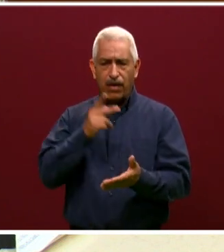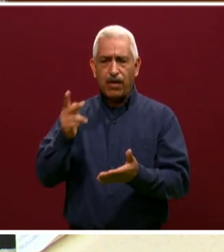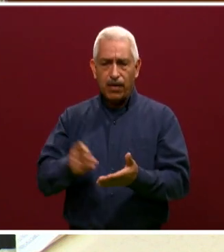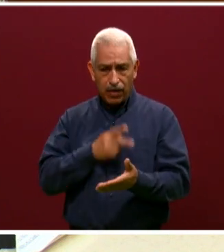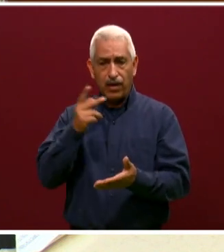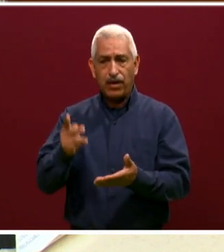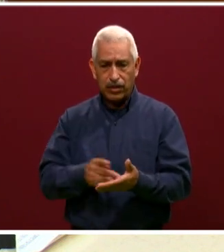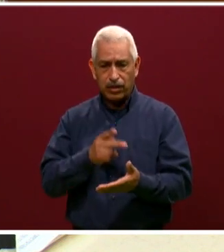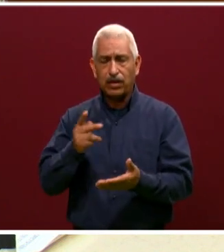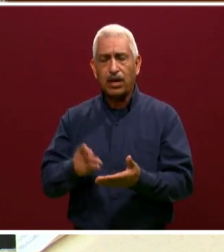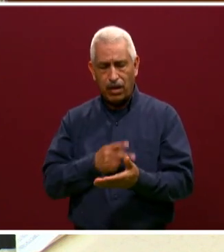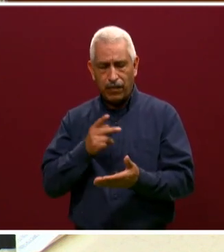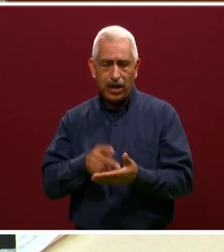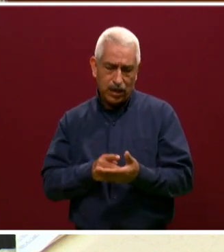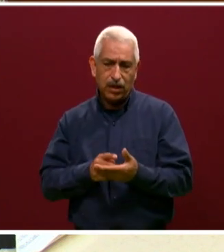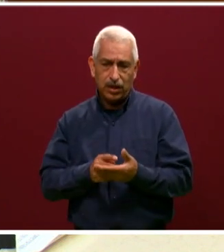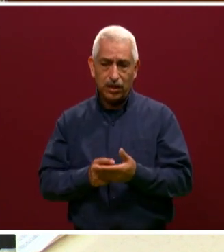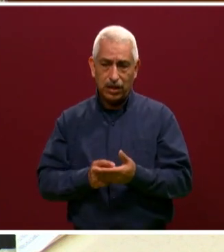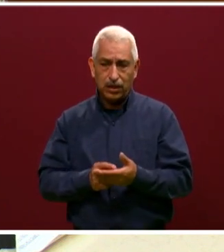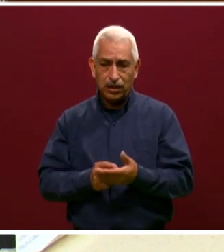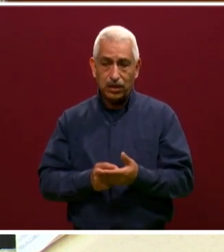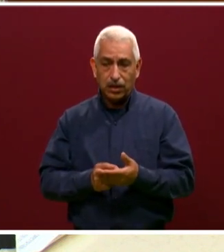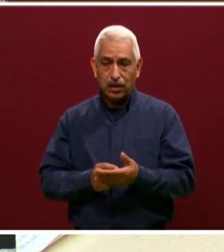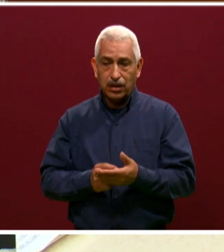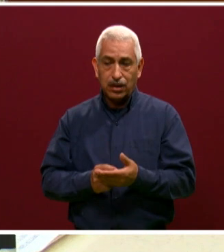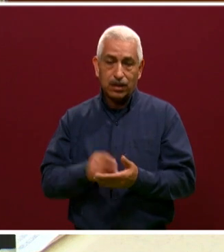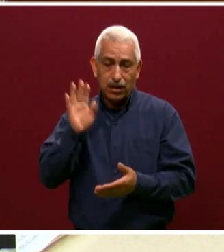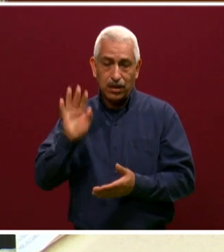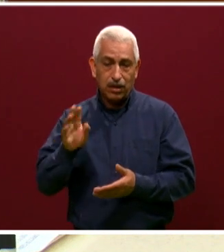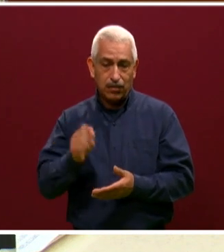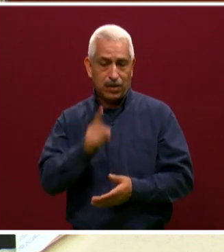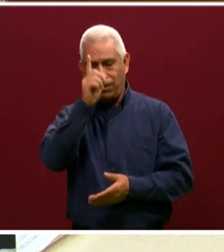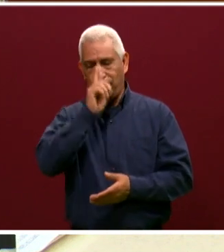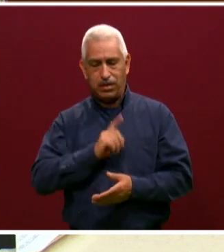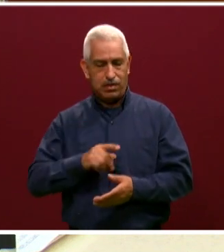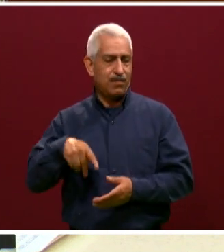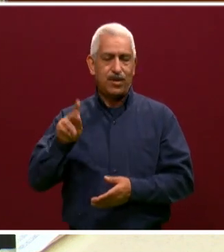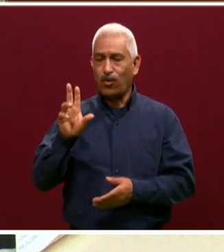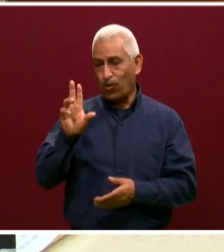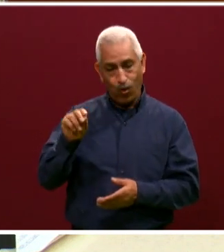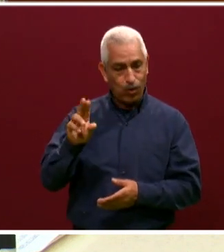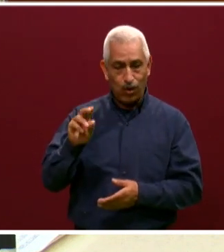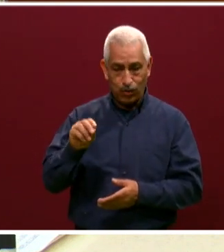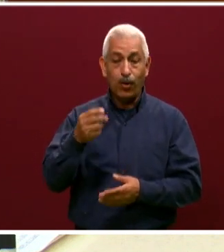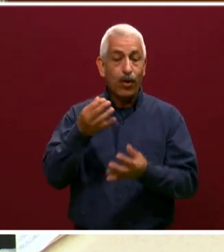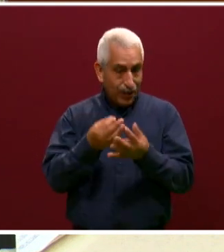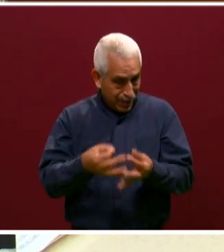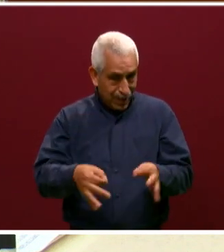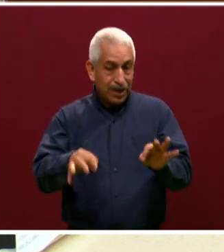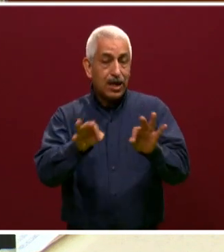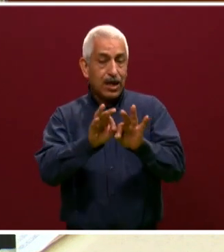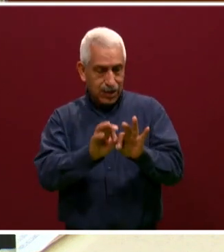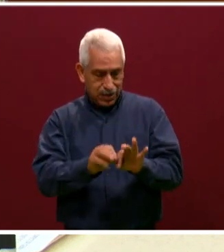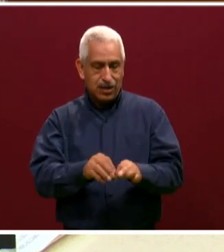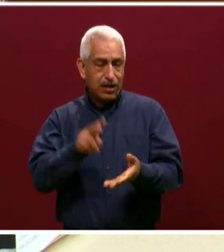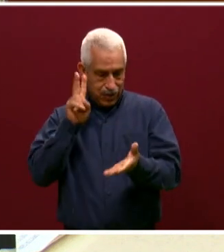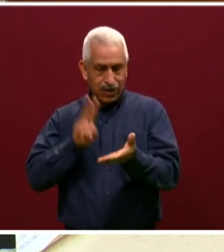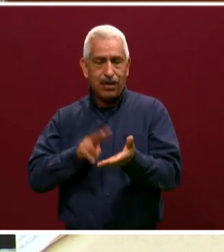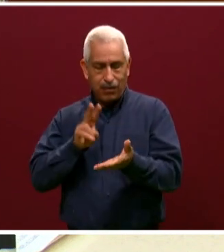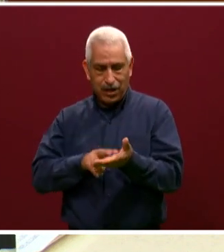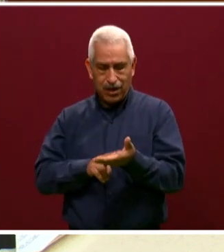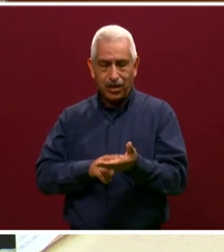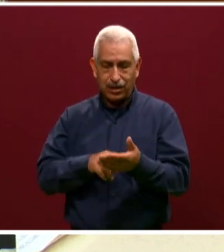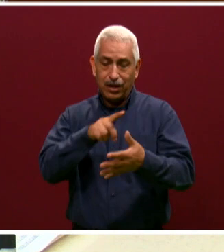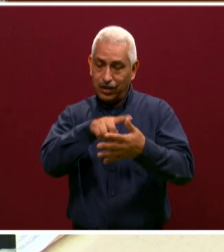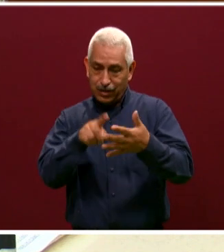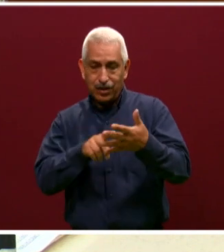pudieran parecer repetitivas, pero que parece mentira, que a veces las escuchamos todo el día y a todas horas y a veces no hacemos caso. Y son